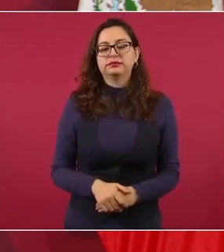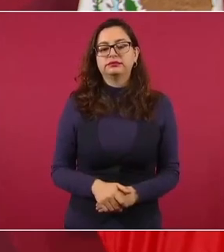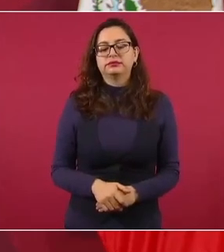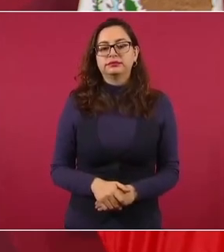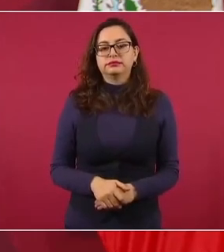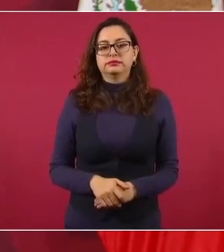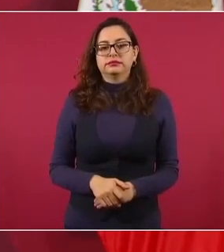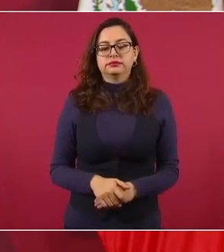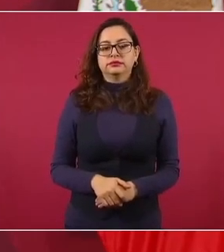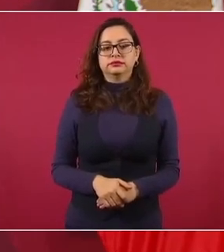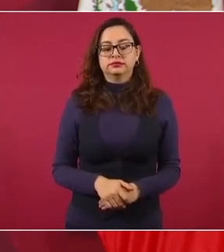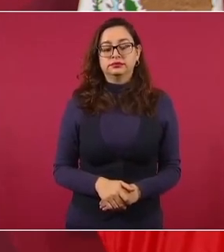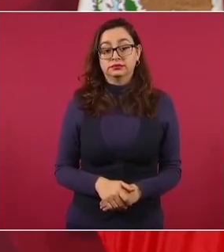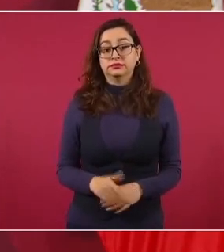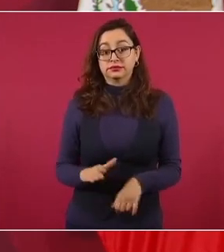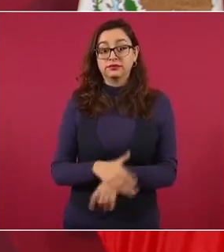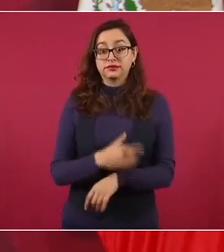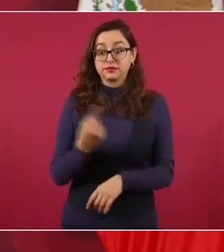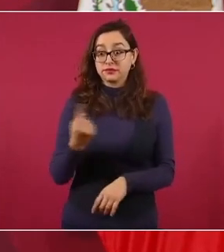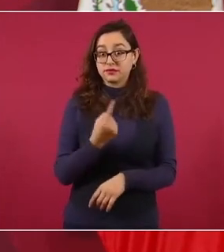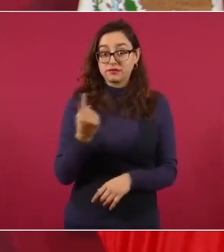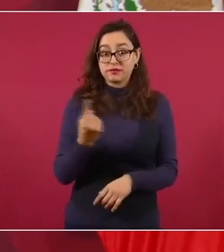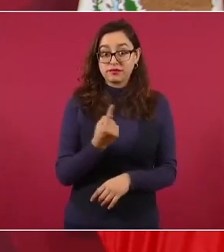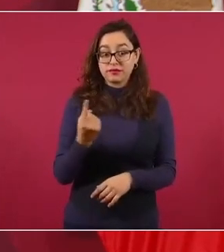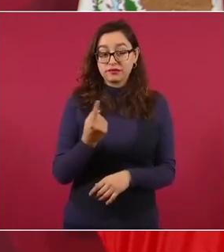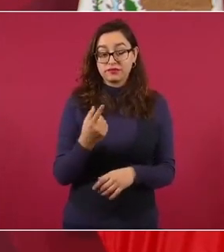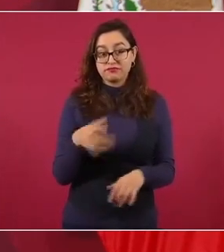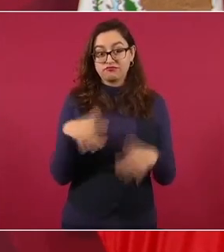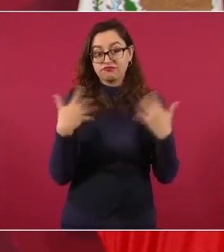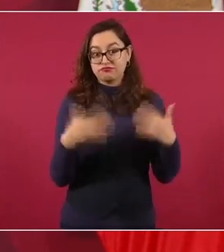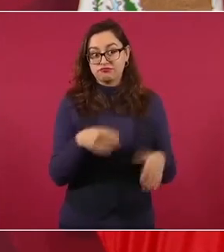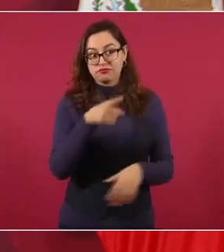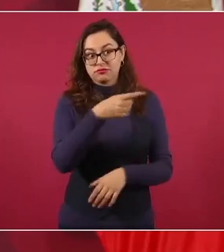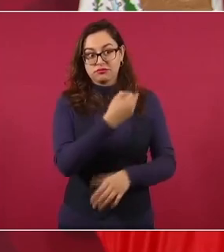porque había quedado como héroe.